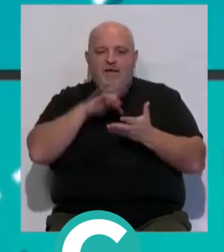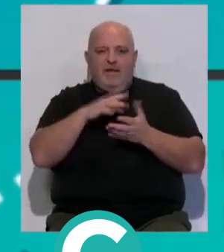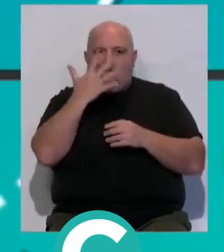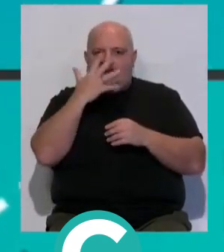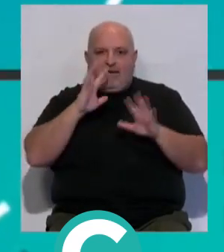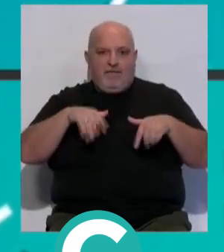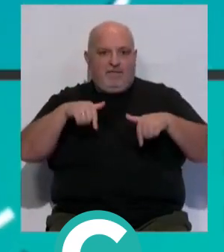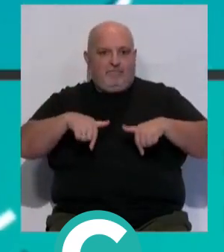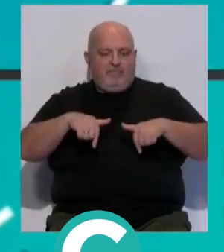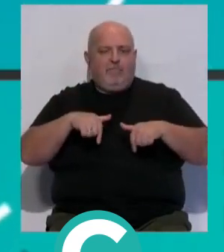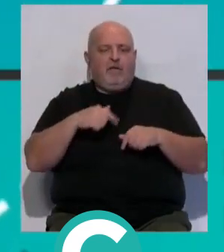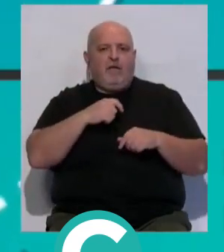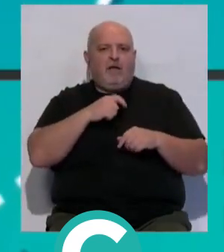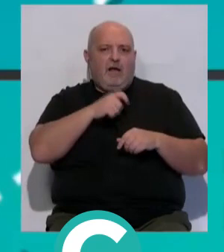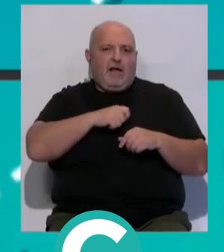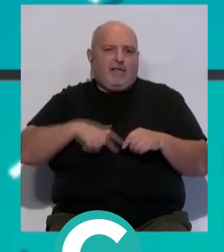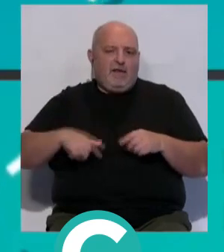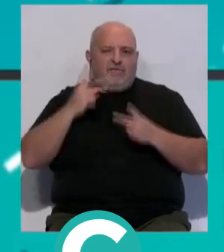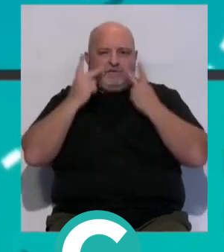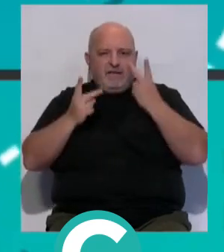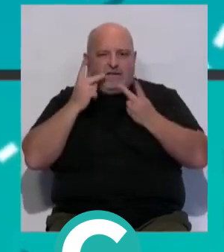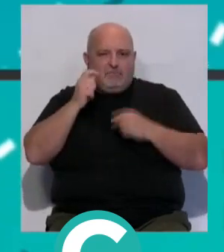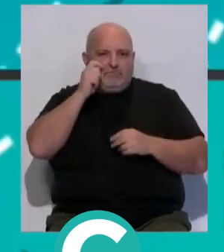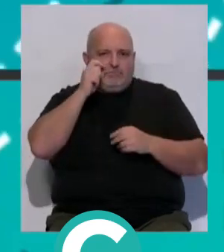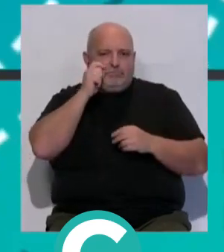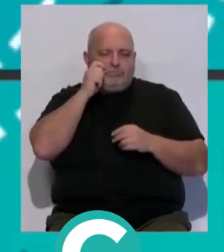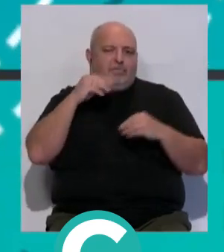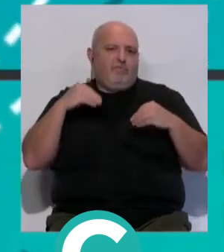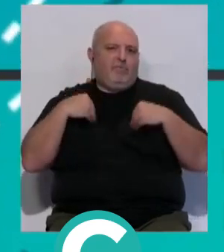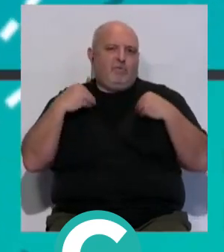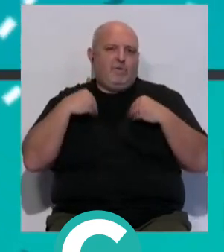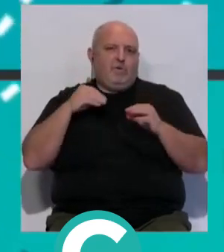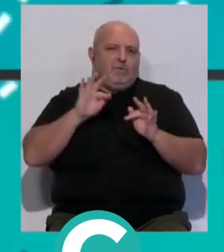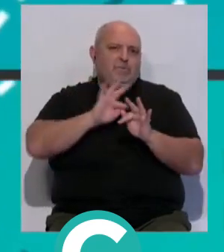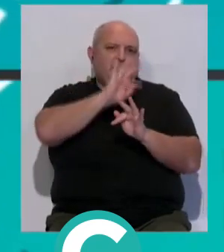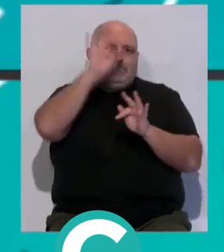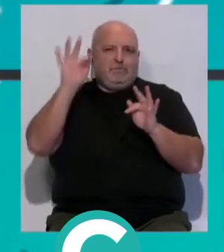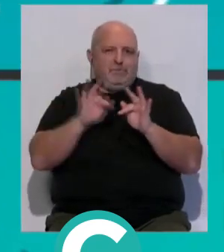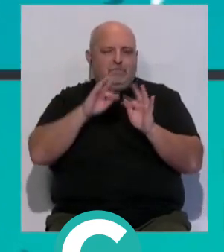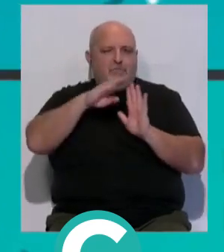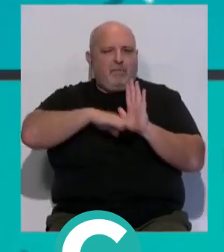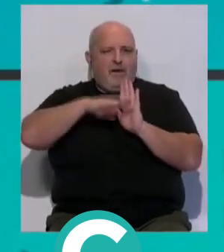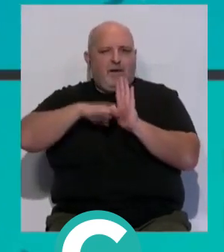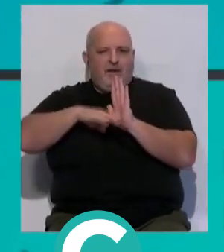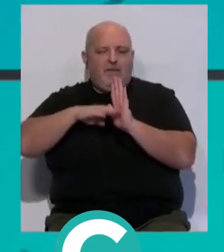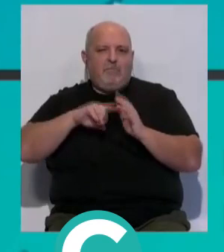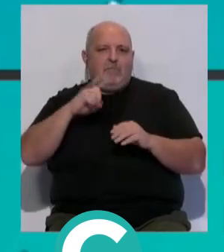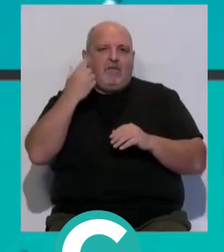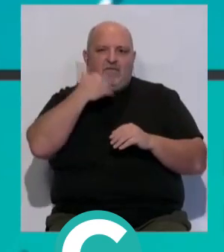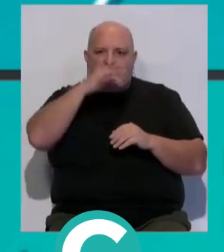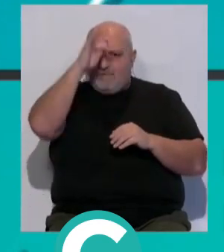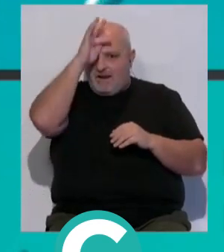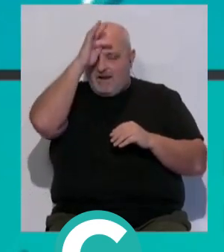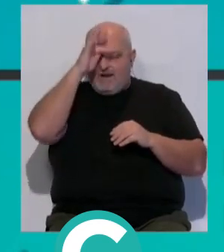carnaval, donde gaditanos y visitantes han podido disfrutar de la amplia programación en el primer fin de